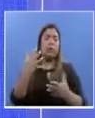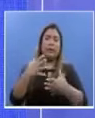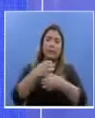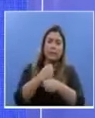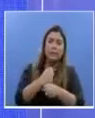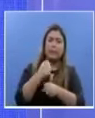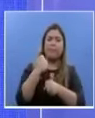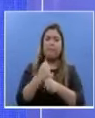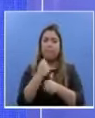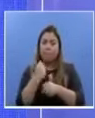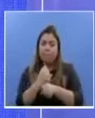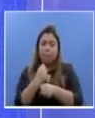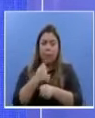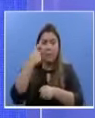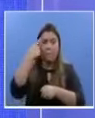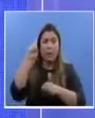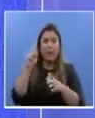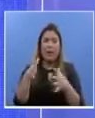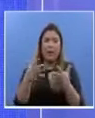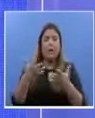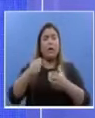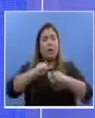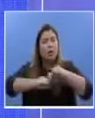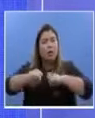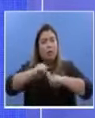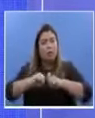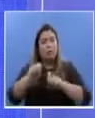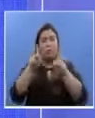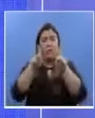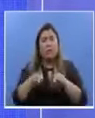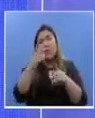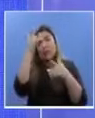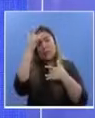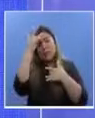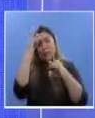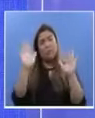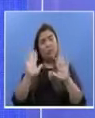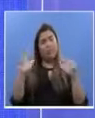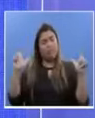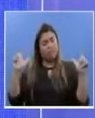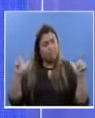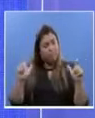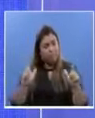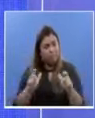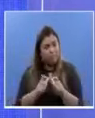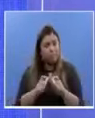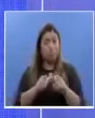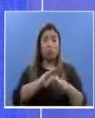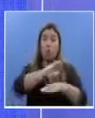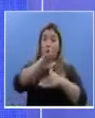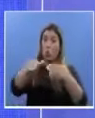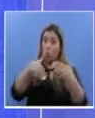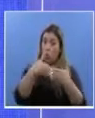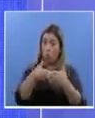estado implementando para erradicar el COVID-19 en todo el territorio nacional,